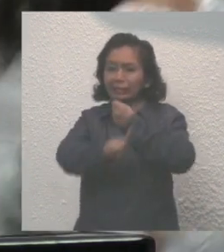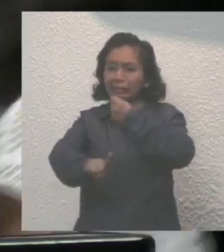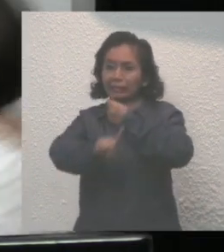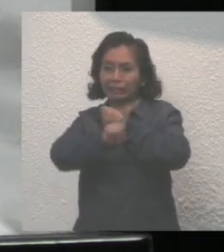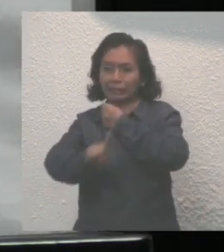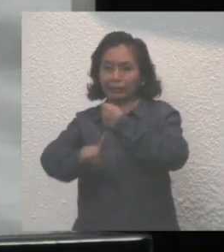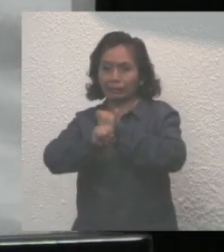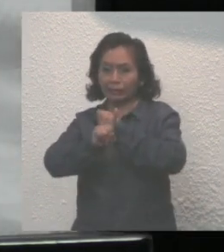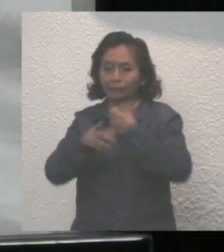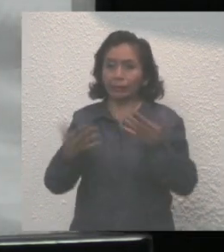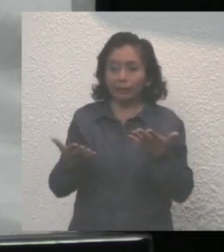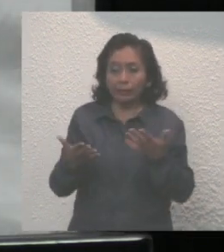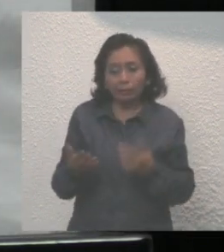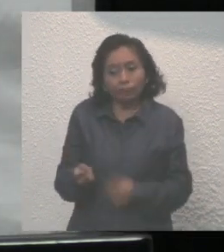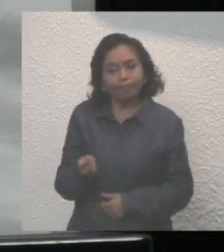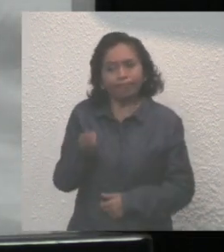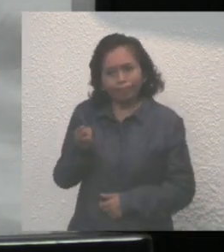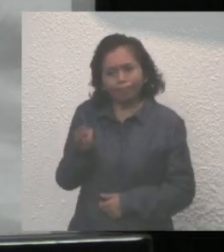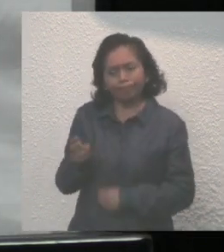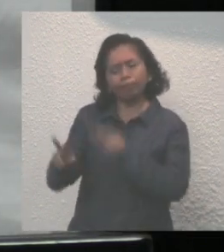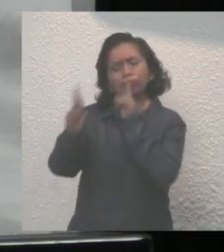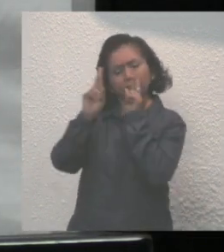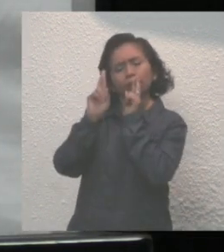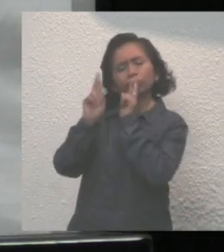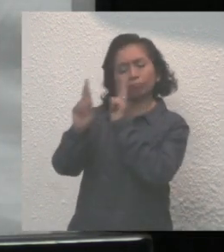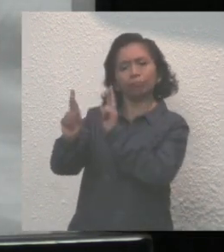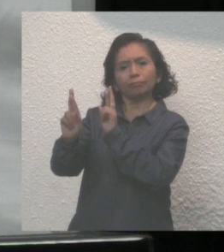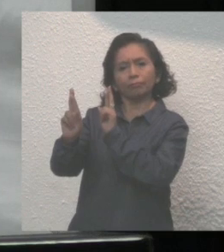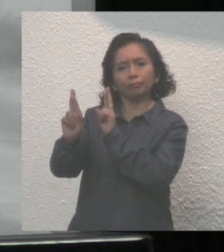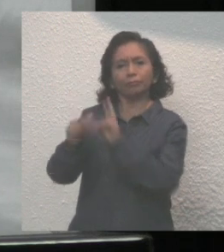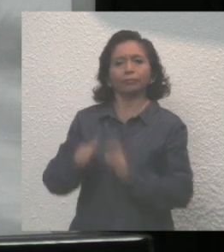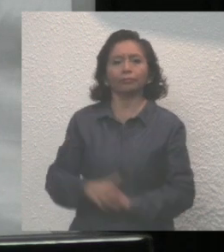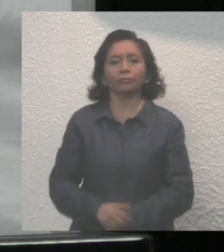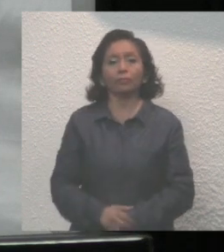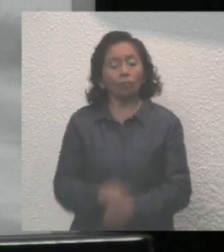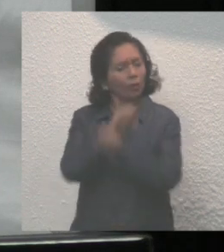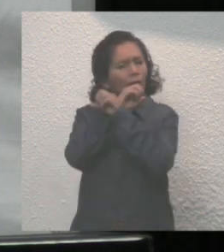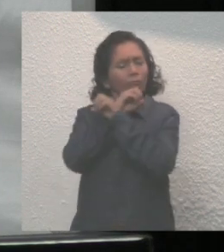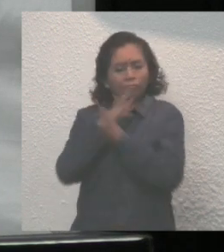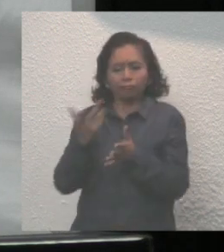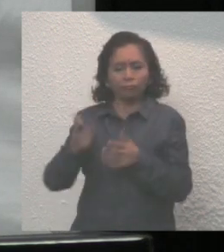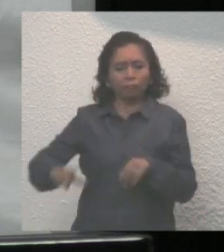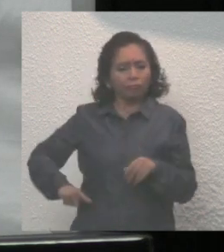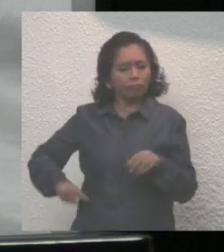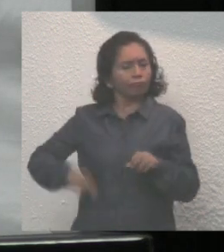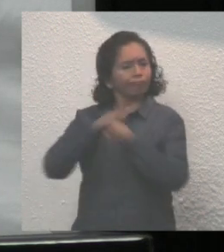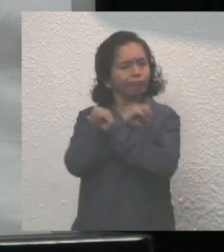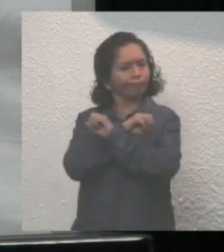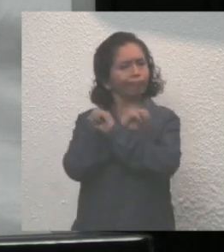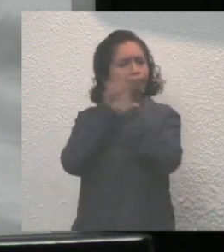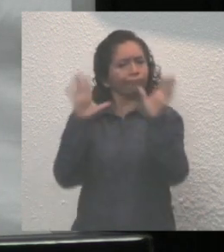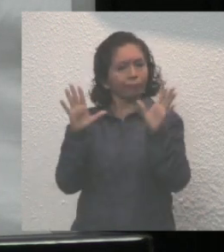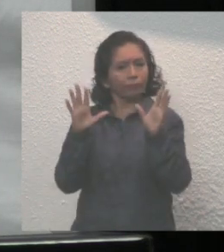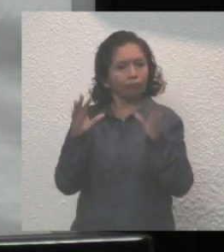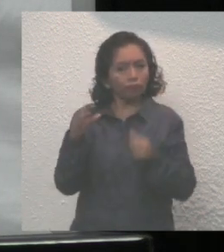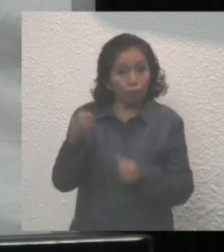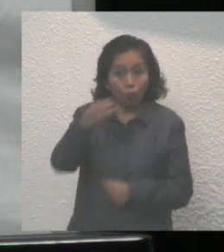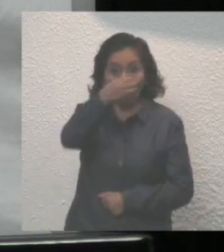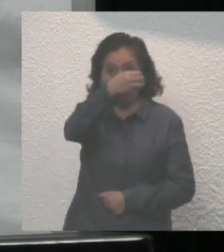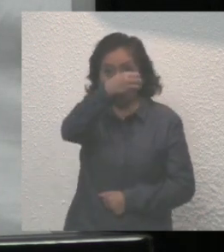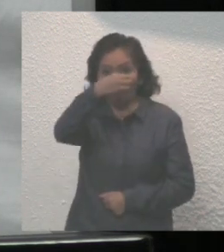reconocer esto como un gran esfuerzo. Está claro que su administración retomó el orden,